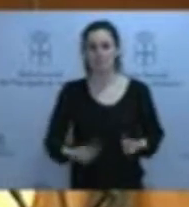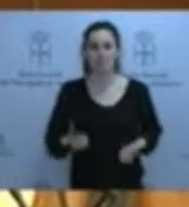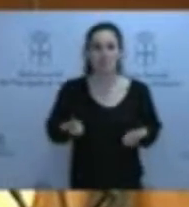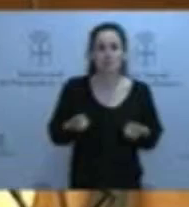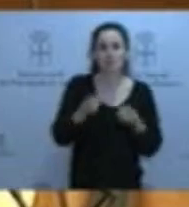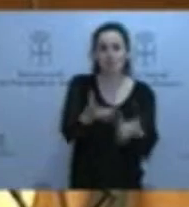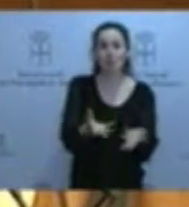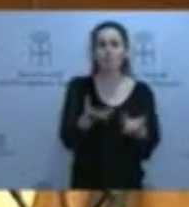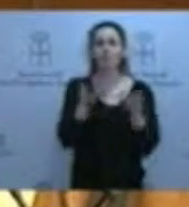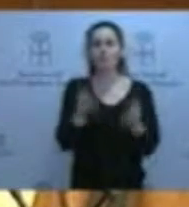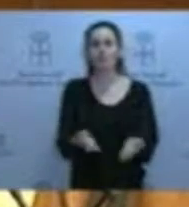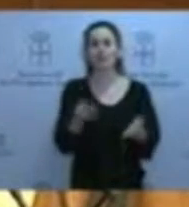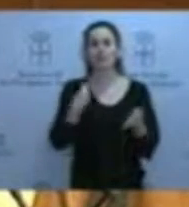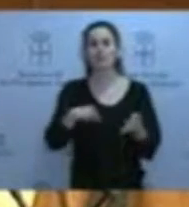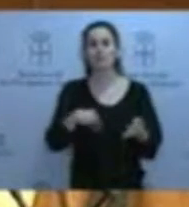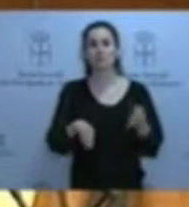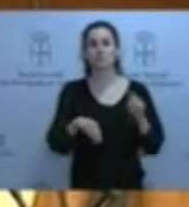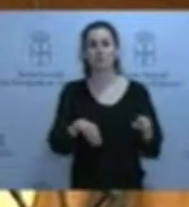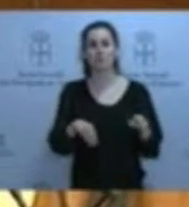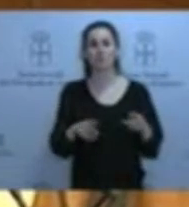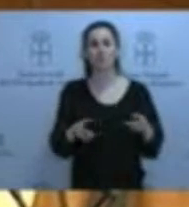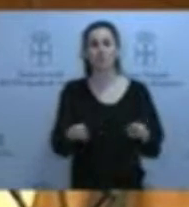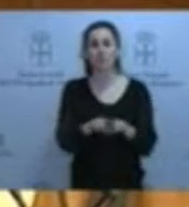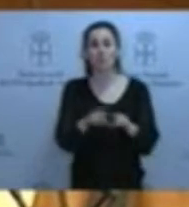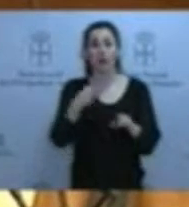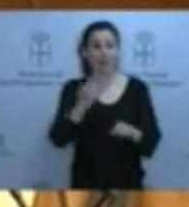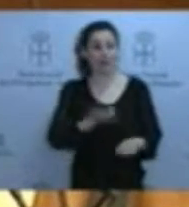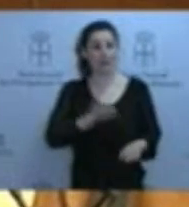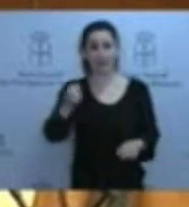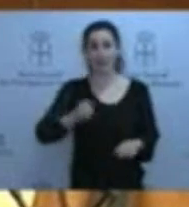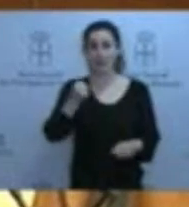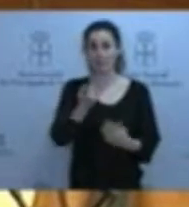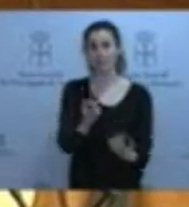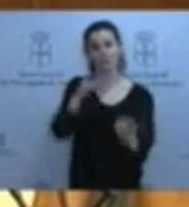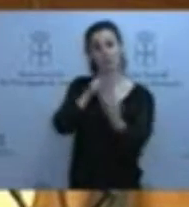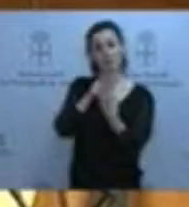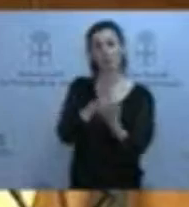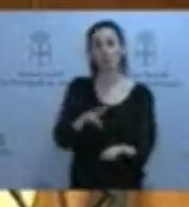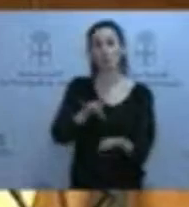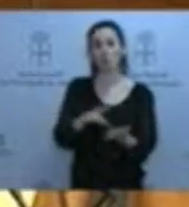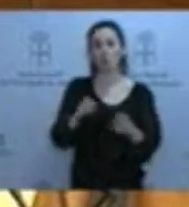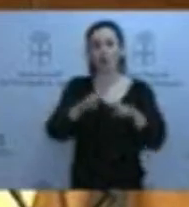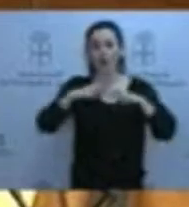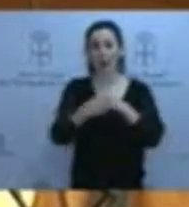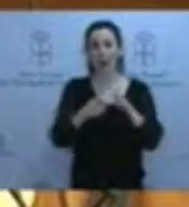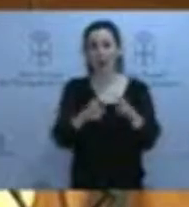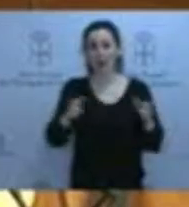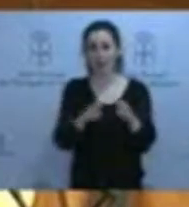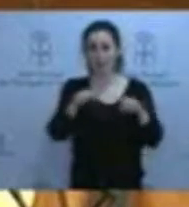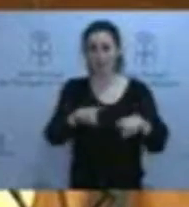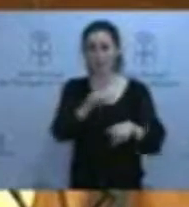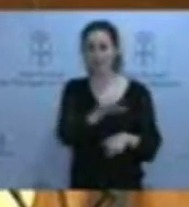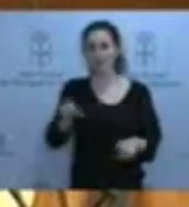del ayuntamiento, al alcalde en una reunión que hemos mantenido todavía esta semana, estamos dispuestos a explorar